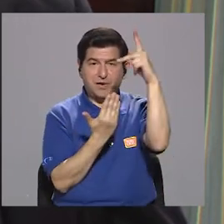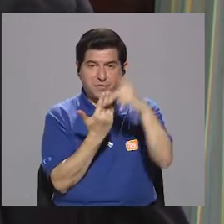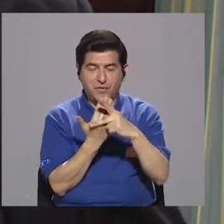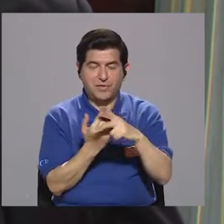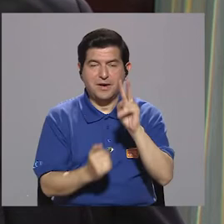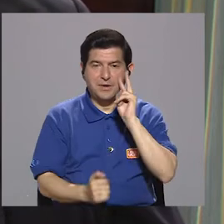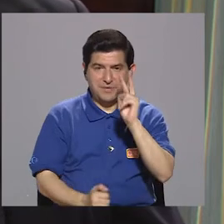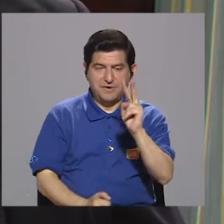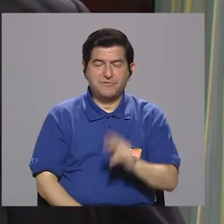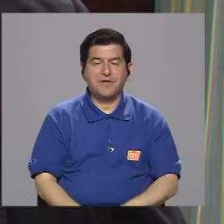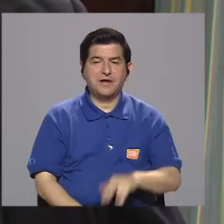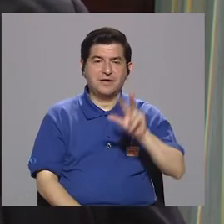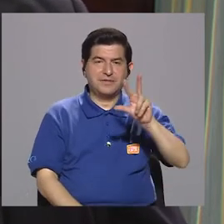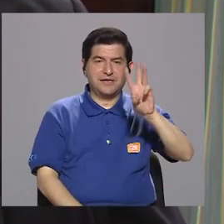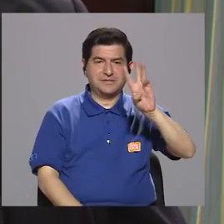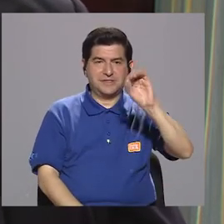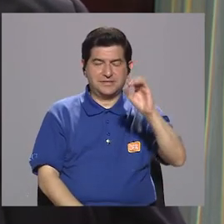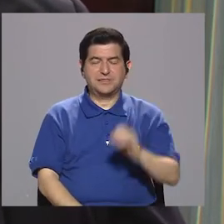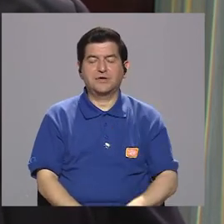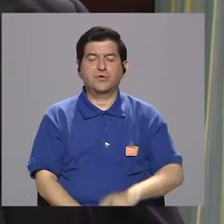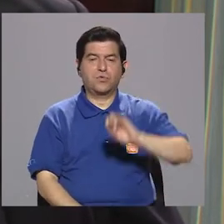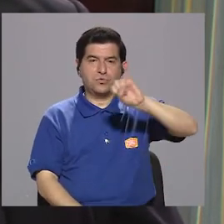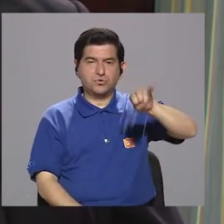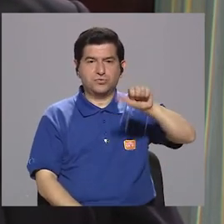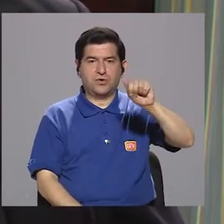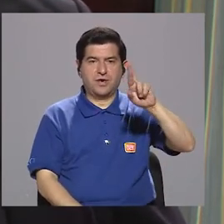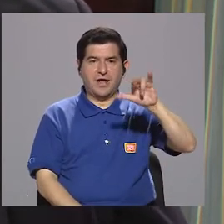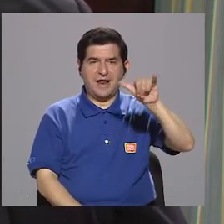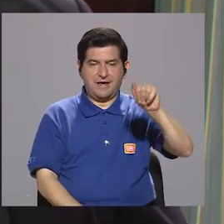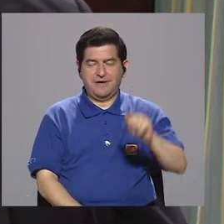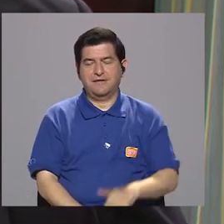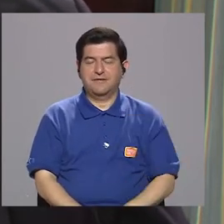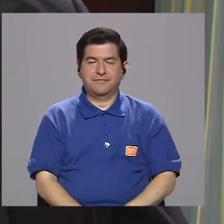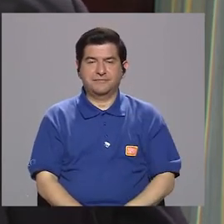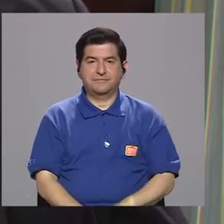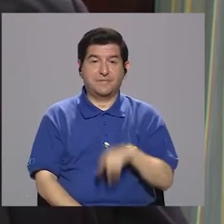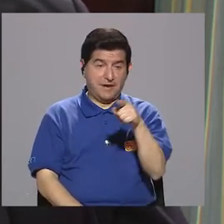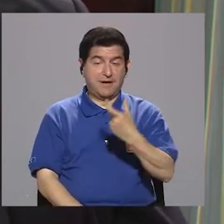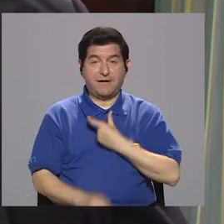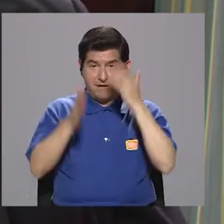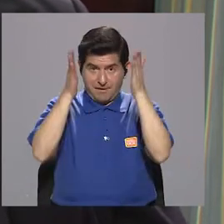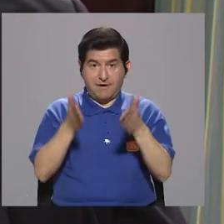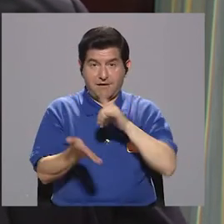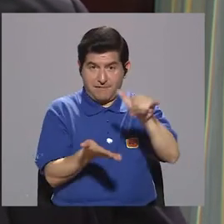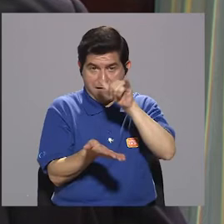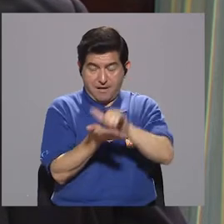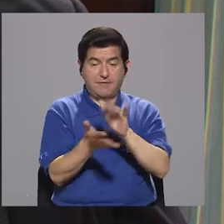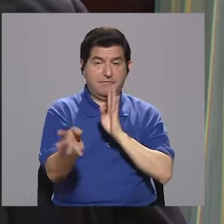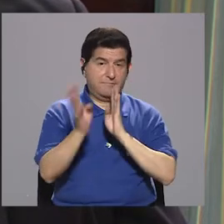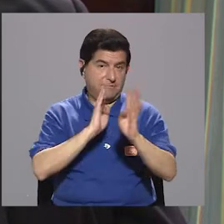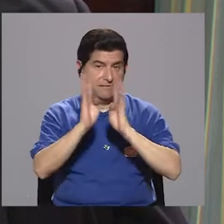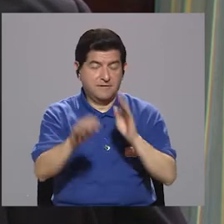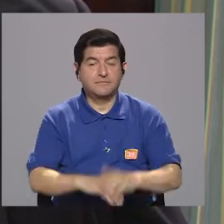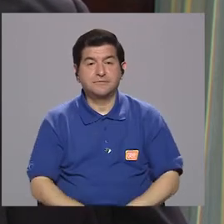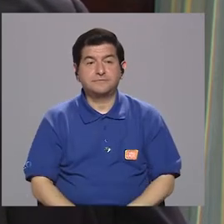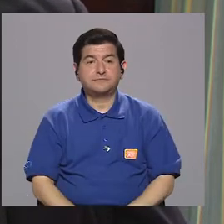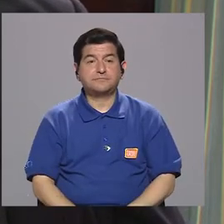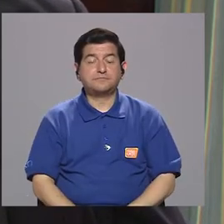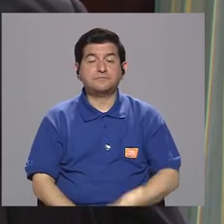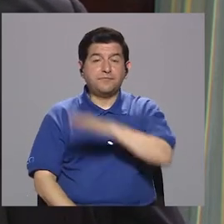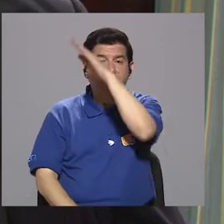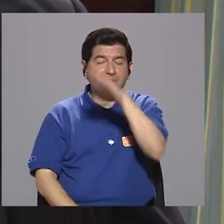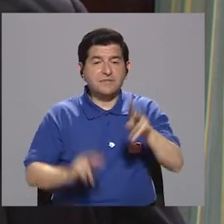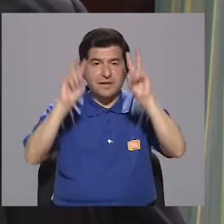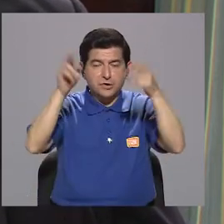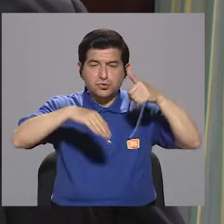entrevista de 360 con don Johnny Arayamón, el alcalde de San José. Cuando él se refería en torno a un poco los